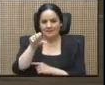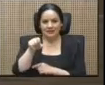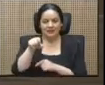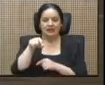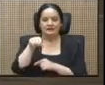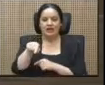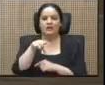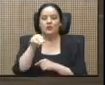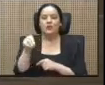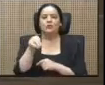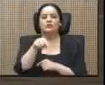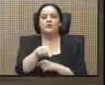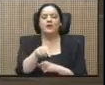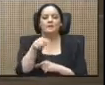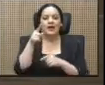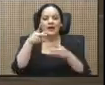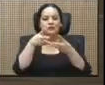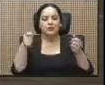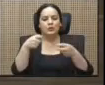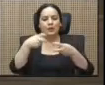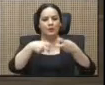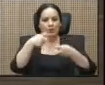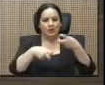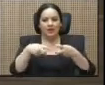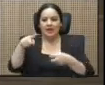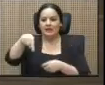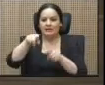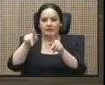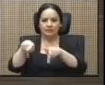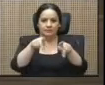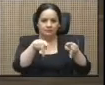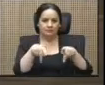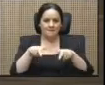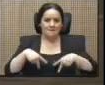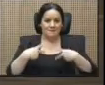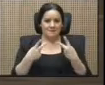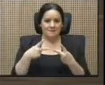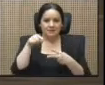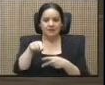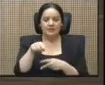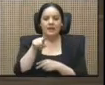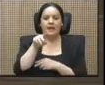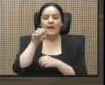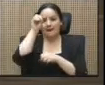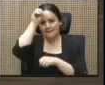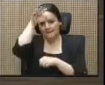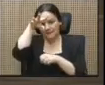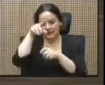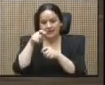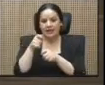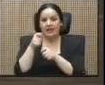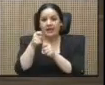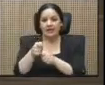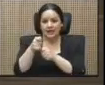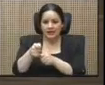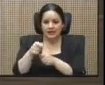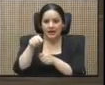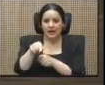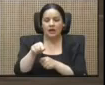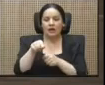de la minería artesanal, la minería subterránea y hoy tienen la esperanza